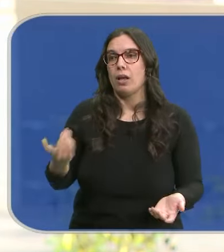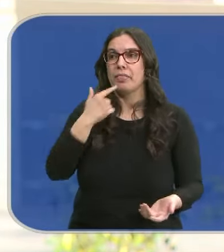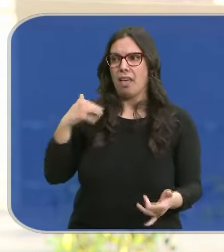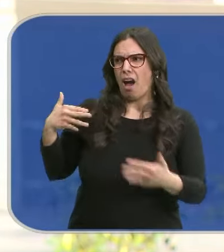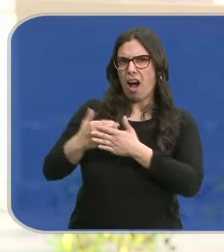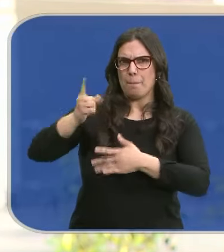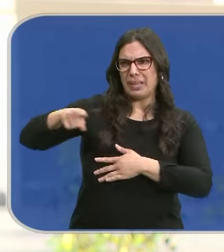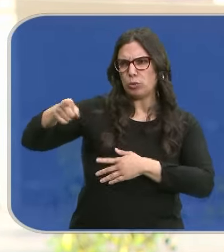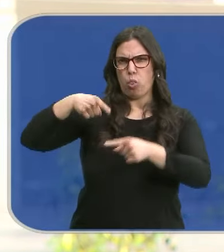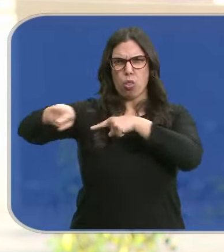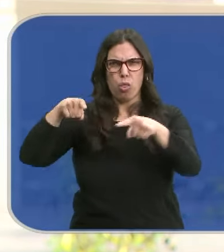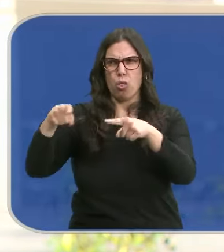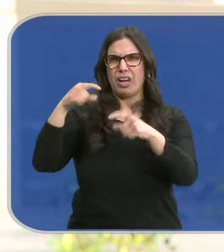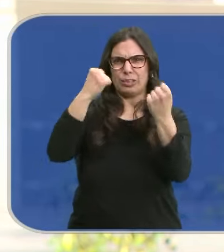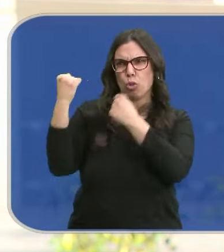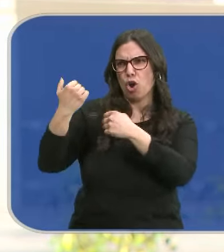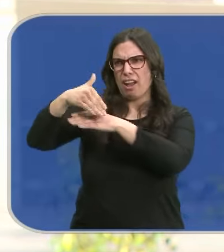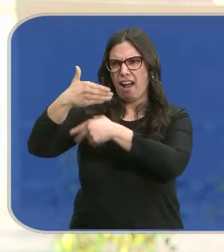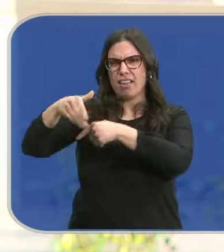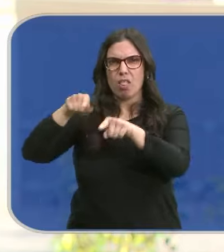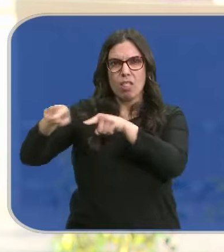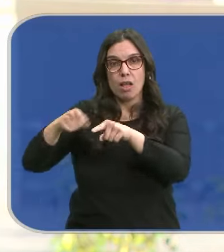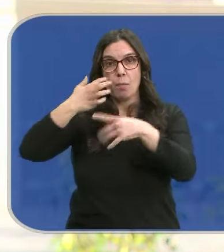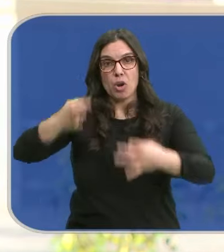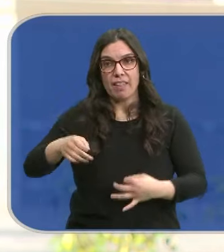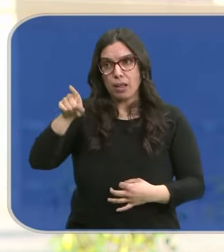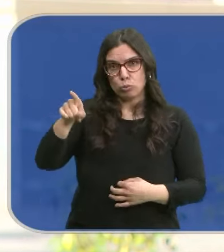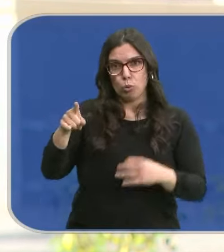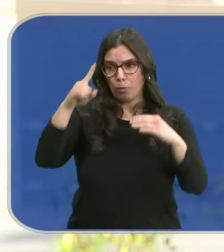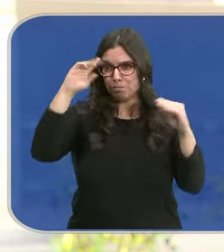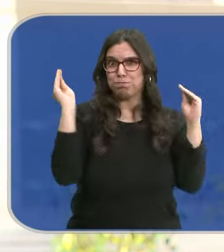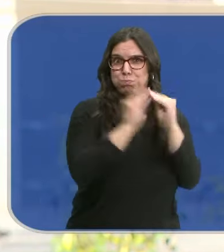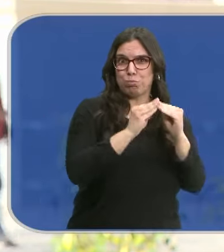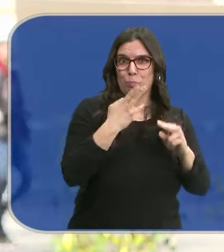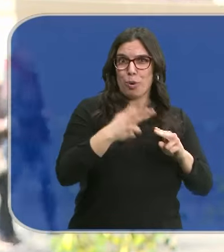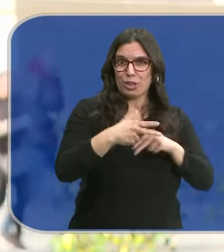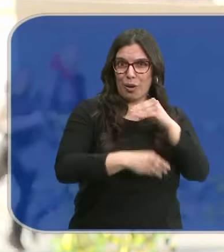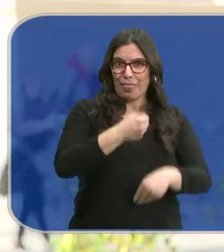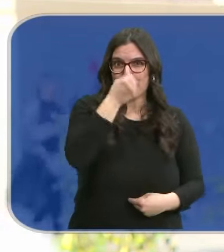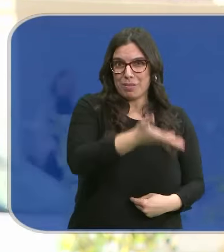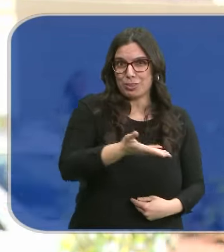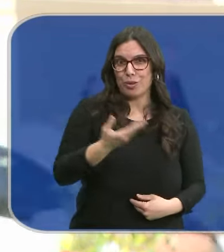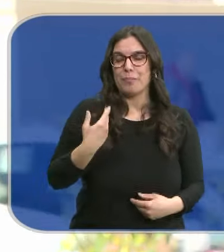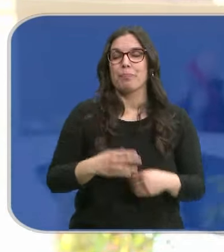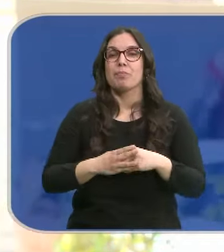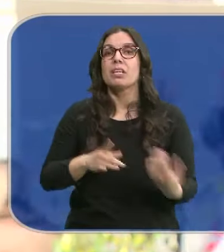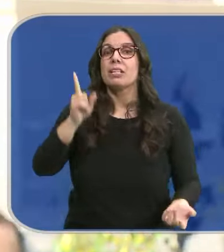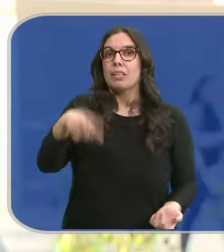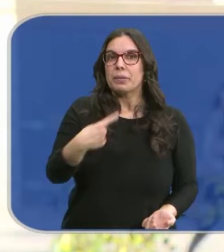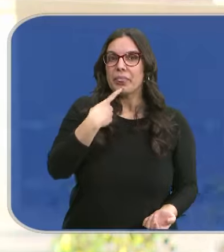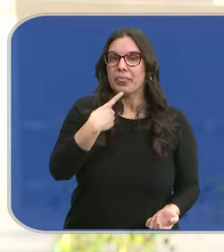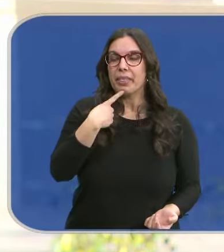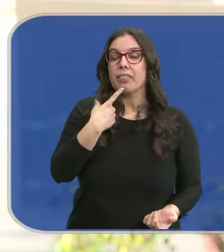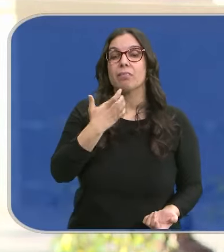meses incendiando las calles y las instituciones cuando en realidad dice estaba de acuerdo con las políticas socialistas de diálogo. Aseguran también